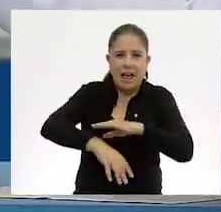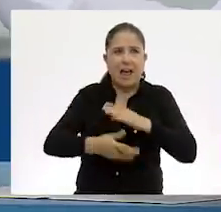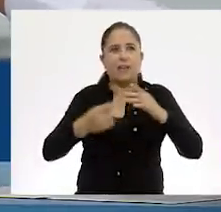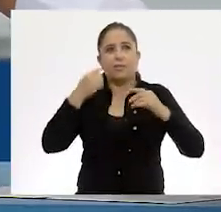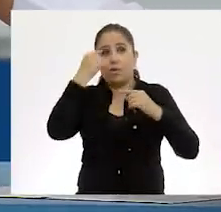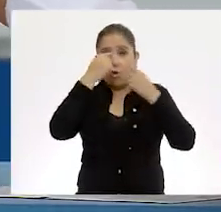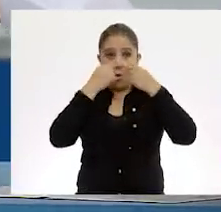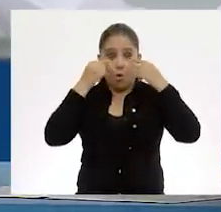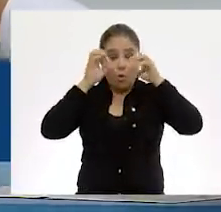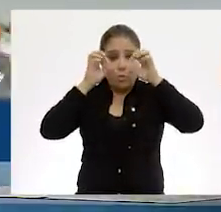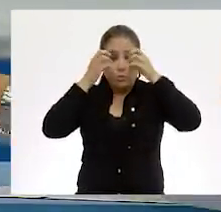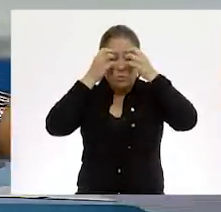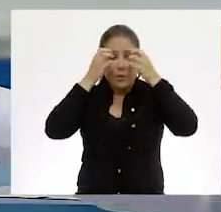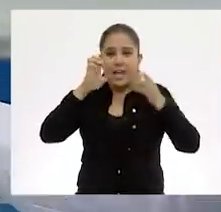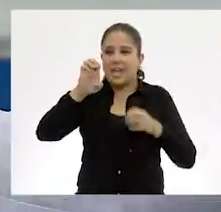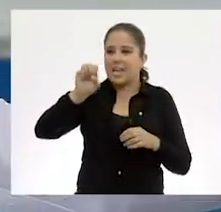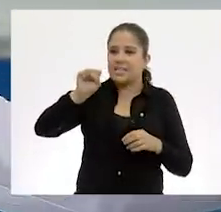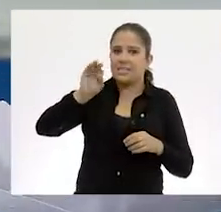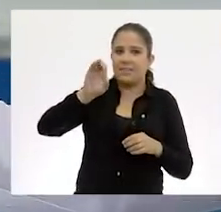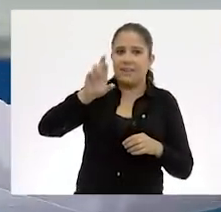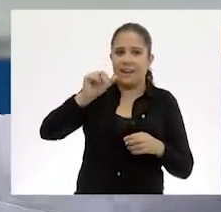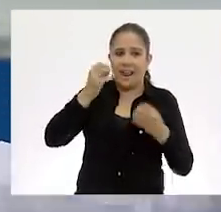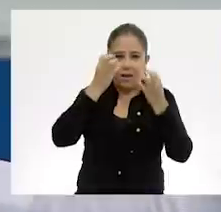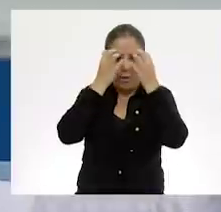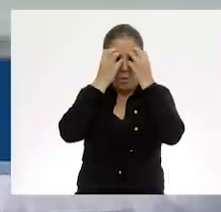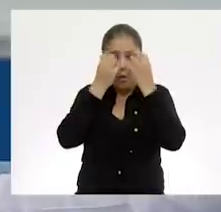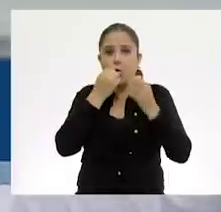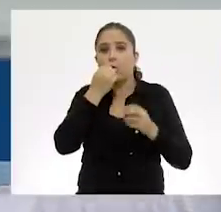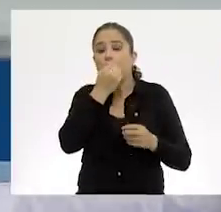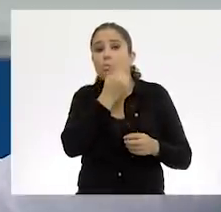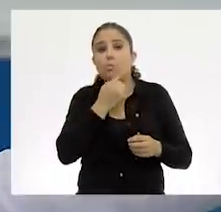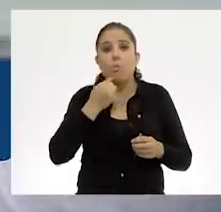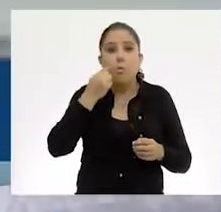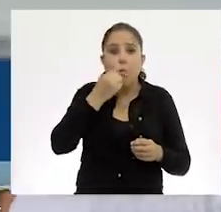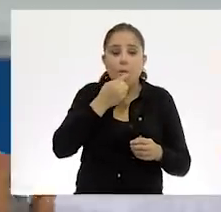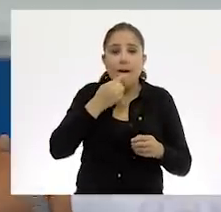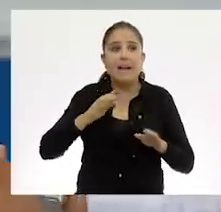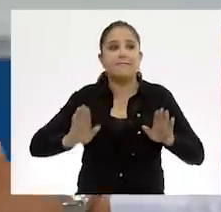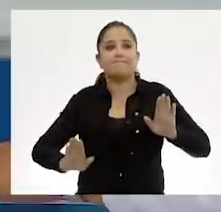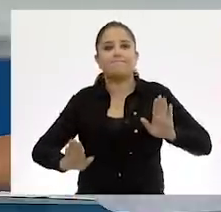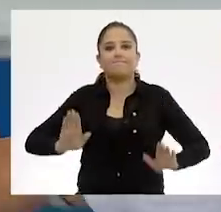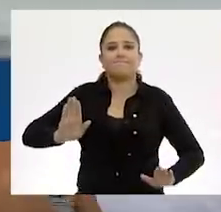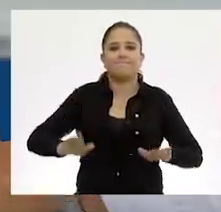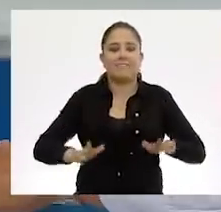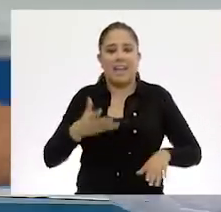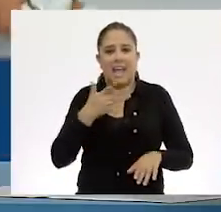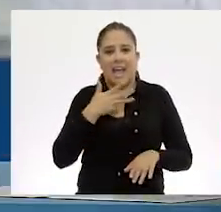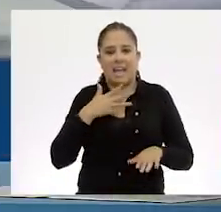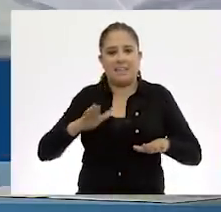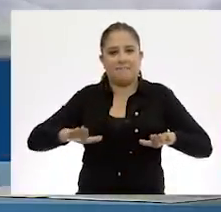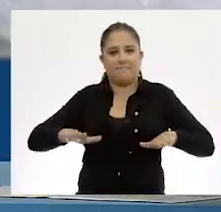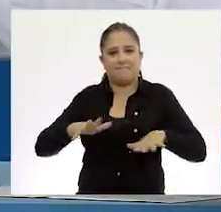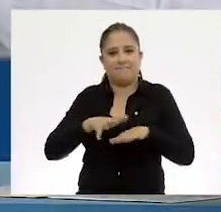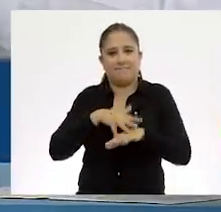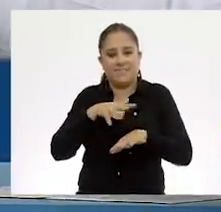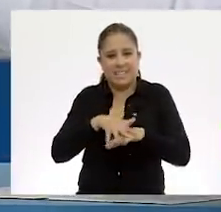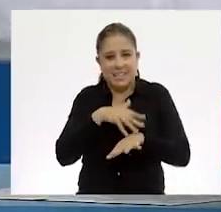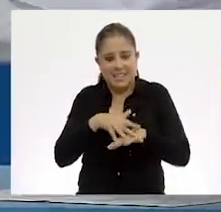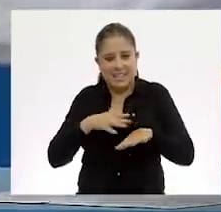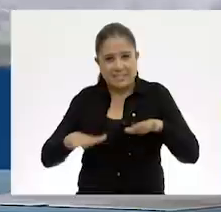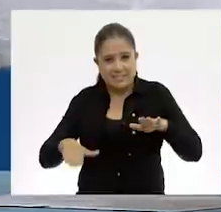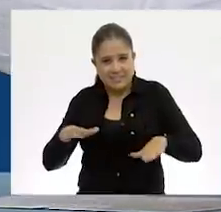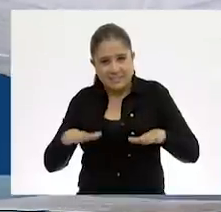están hechas con los ojos, la boquita y, bueno, en este caso, tiene... Muy circular.